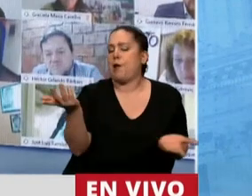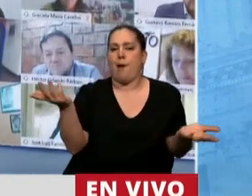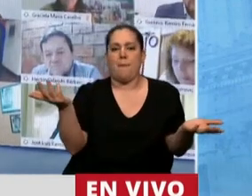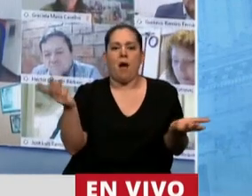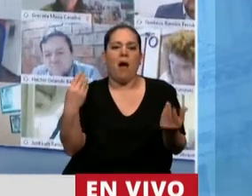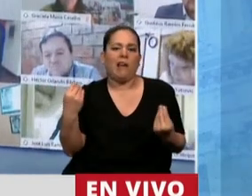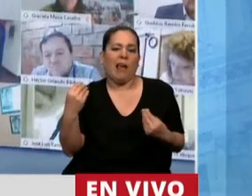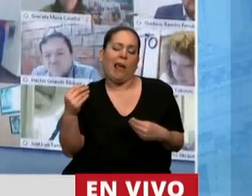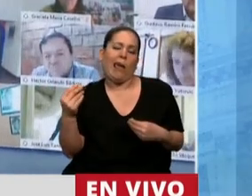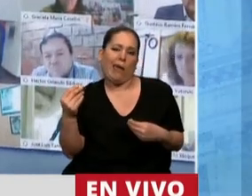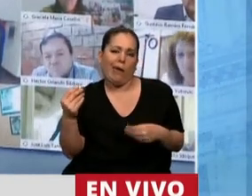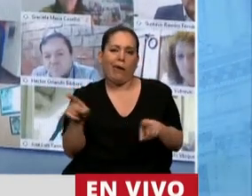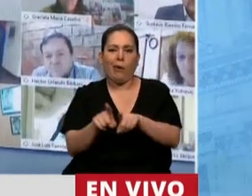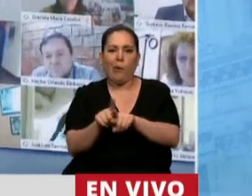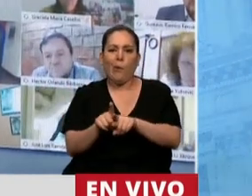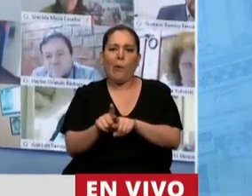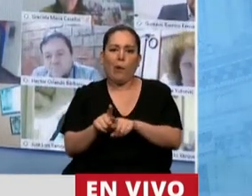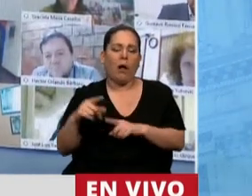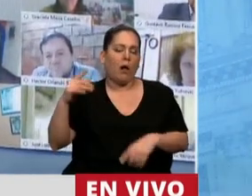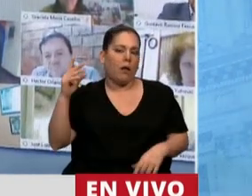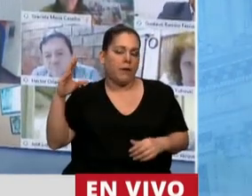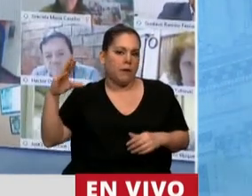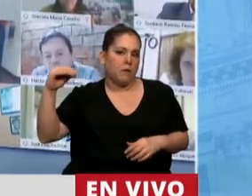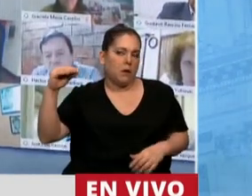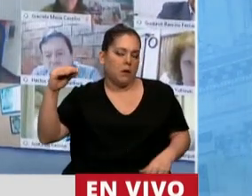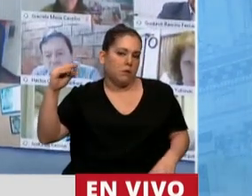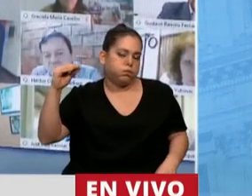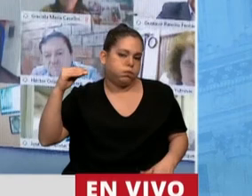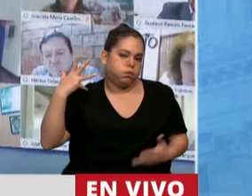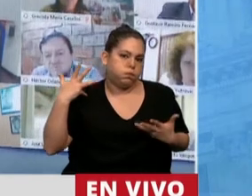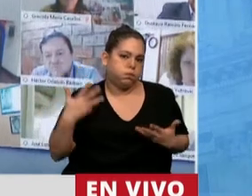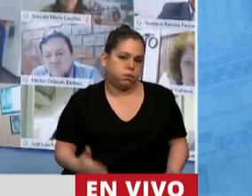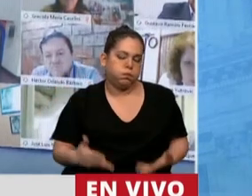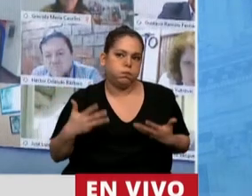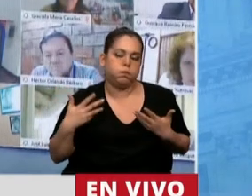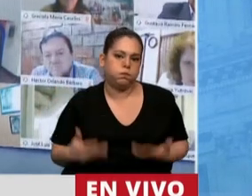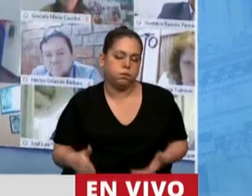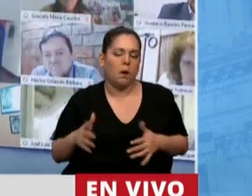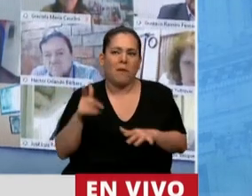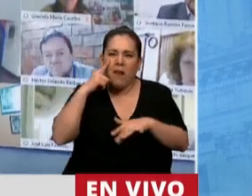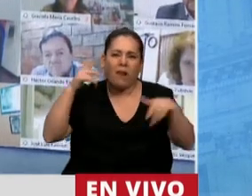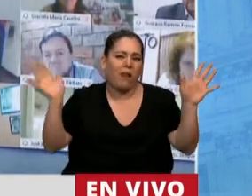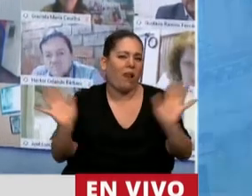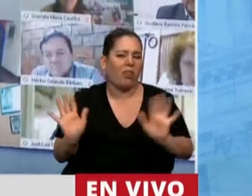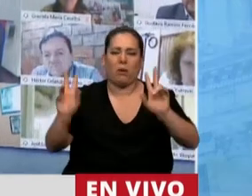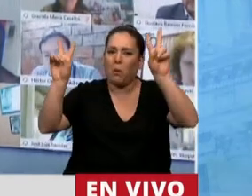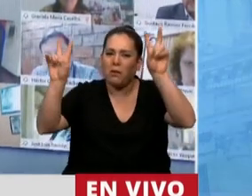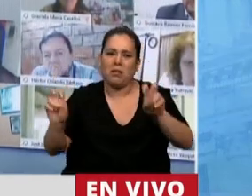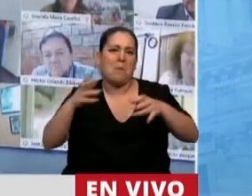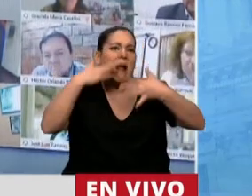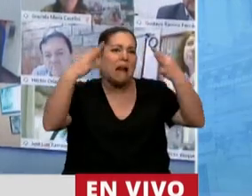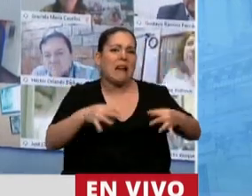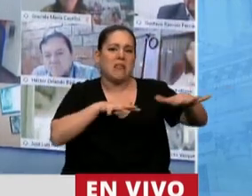en donde las orejas nos llegan a arder, de escuchar cosas que nada tienen que ver con la realidad.